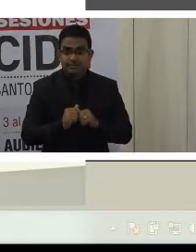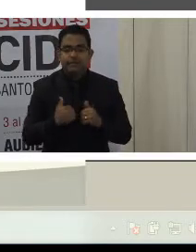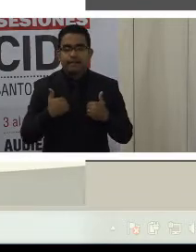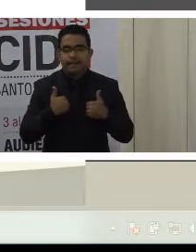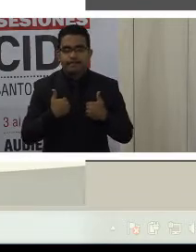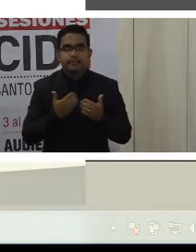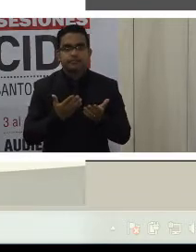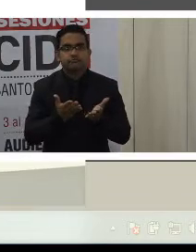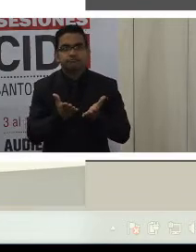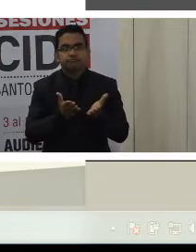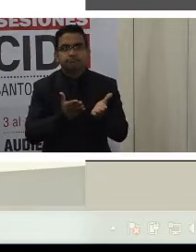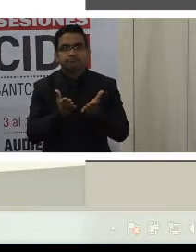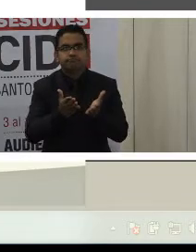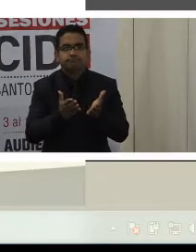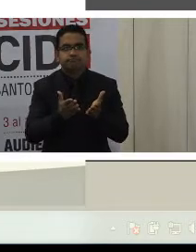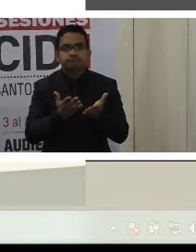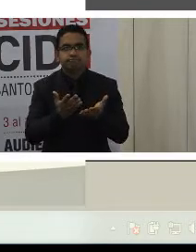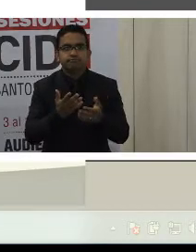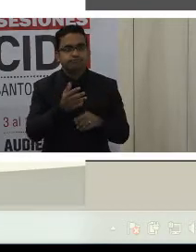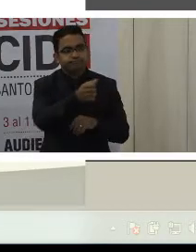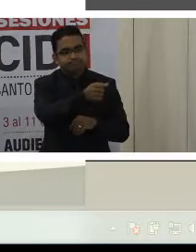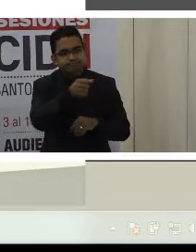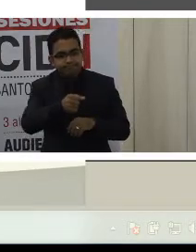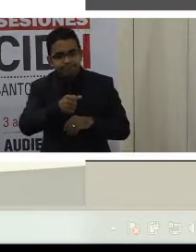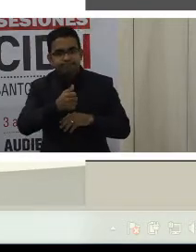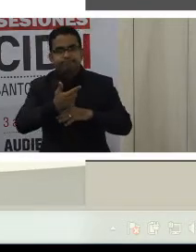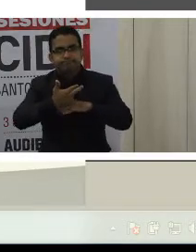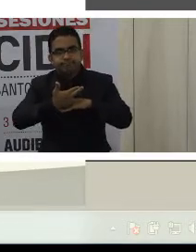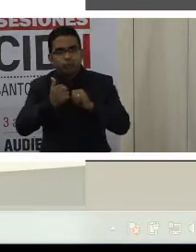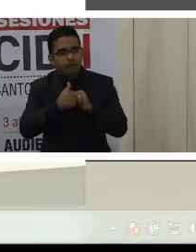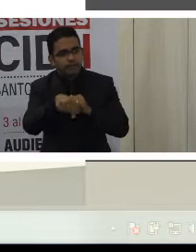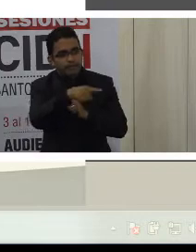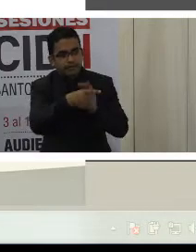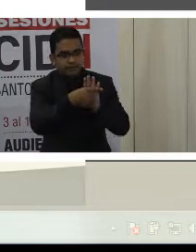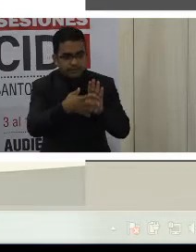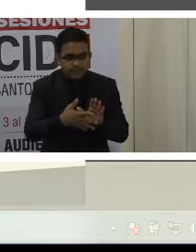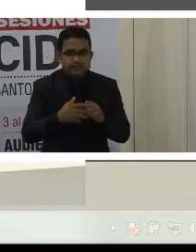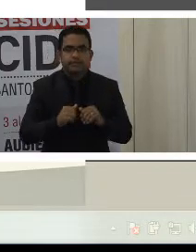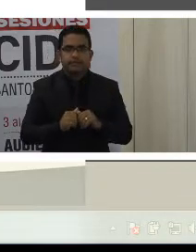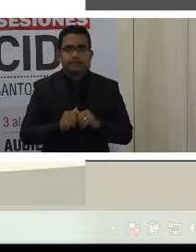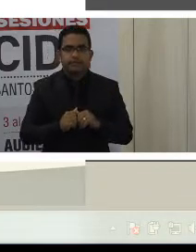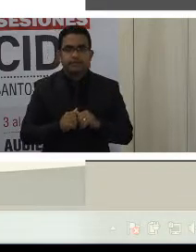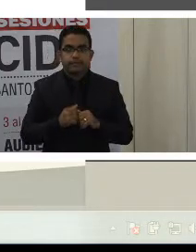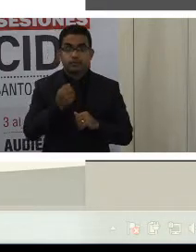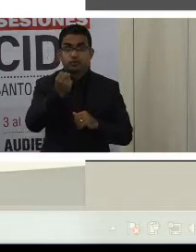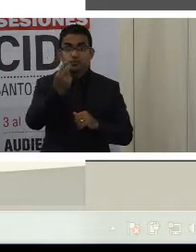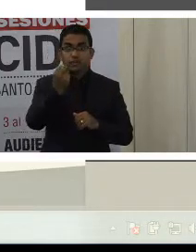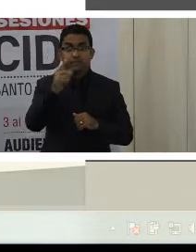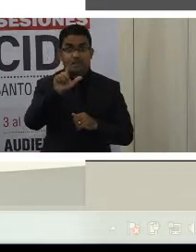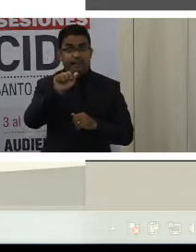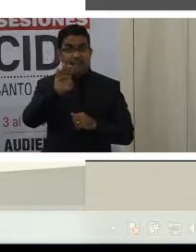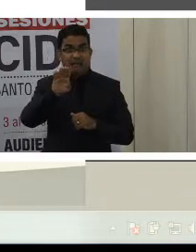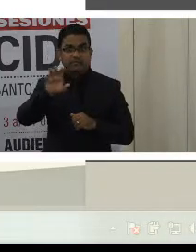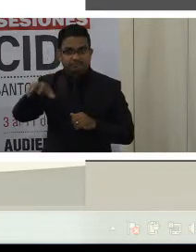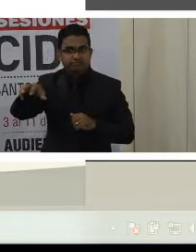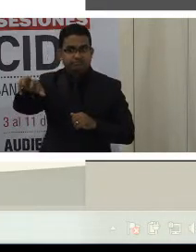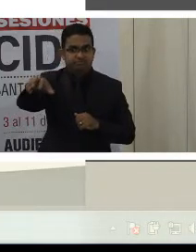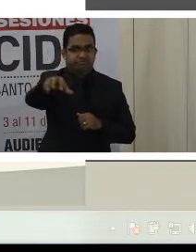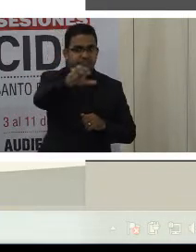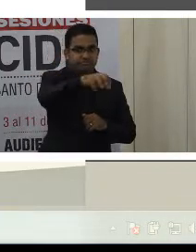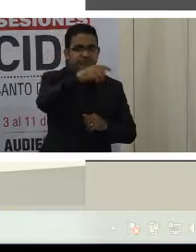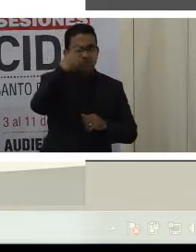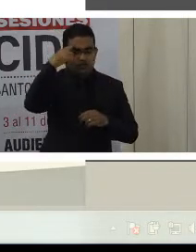tenemos servicios de rehabilitación y rehabilitación para personas con discapacidad, más de 12 laboratorios de órtesis y